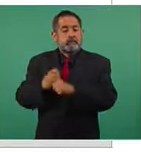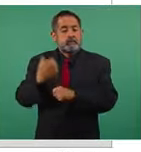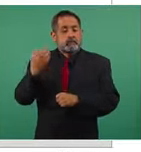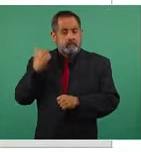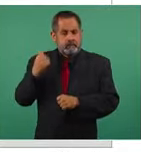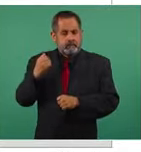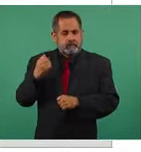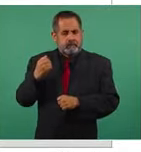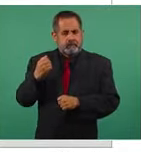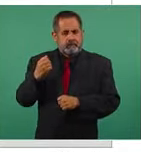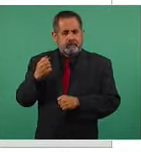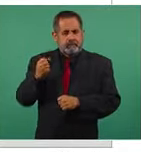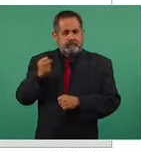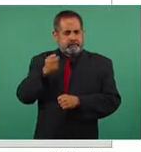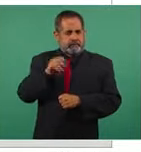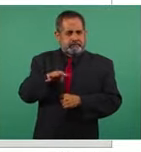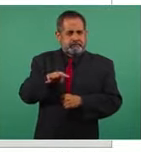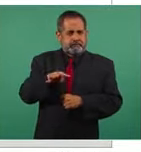19,